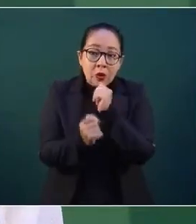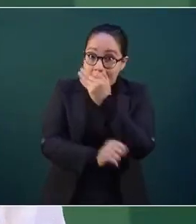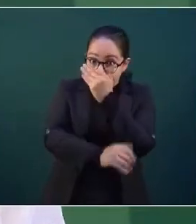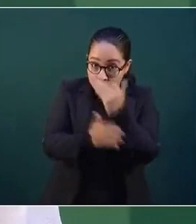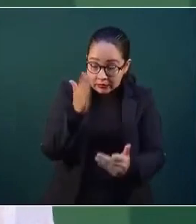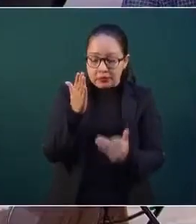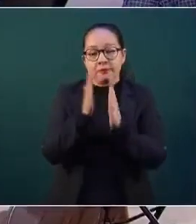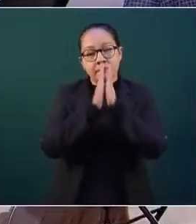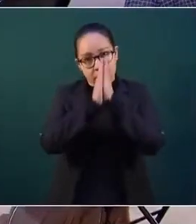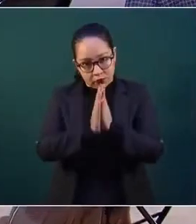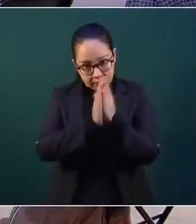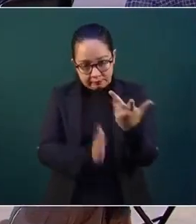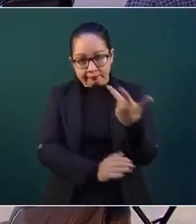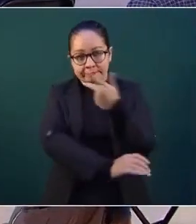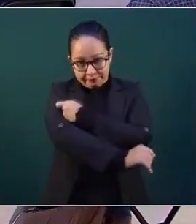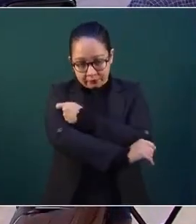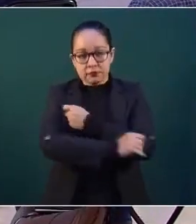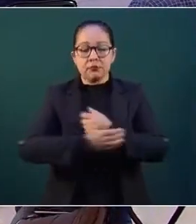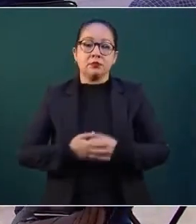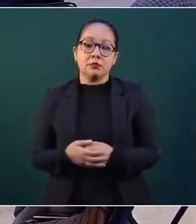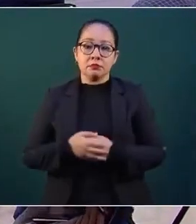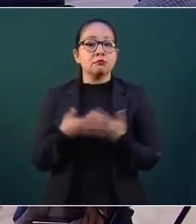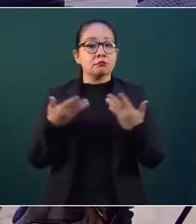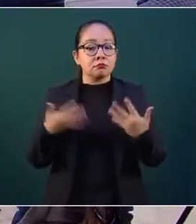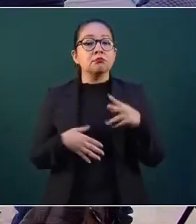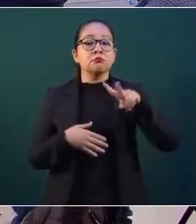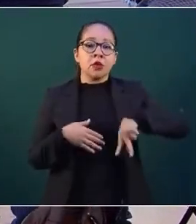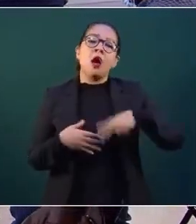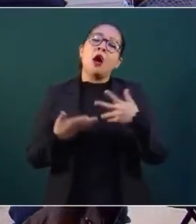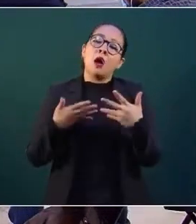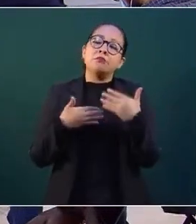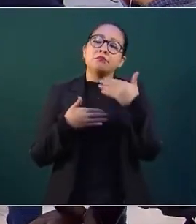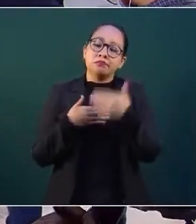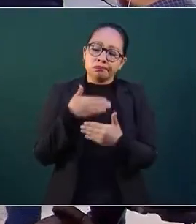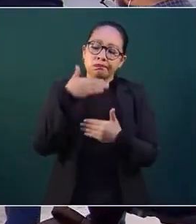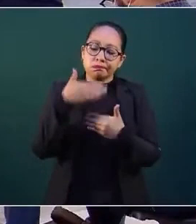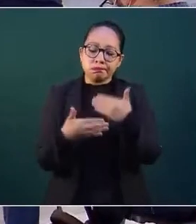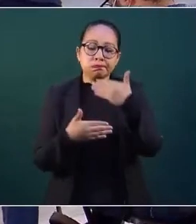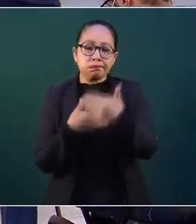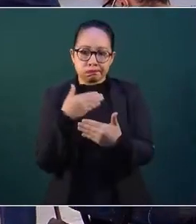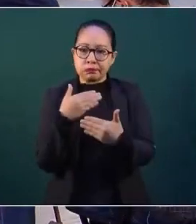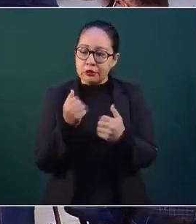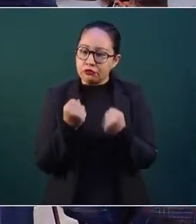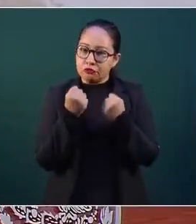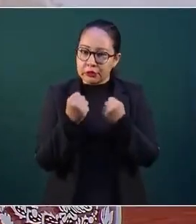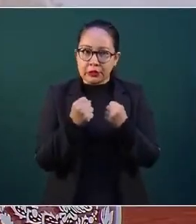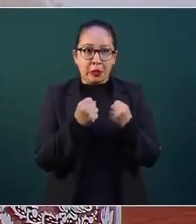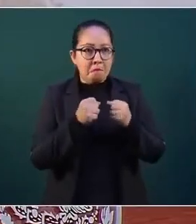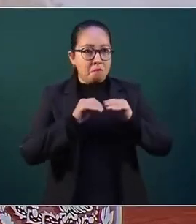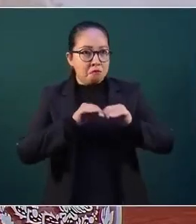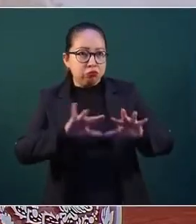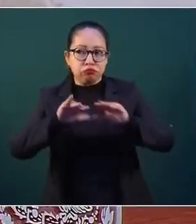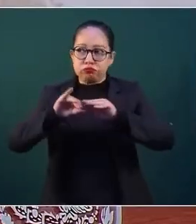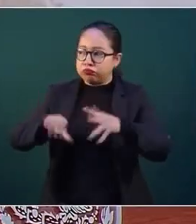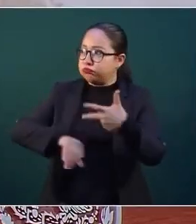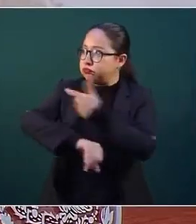vacunación con dosis de cancino para mayores de 18 años. Aseveró que se vacunará de manera universal a 100 municipios más apartados de la